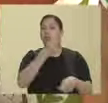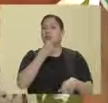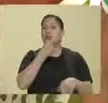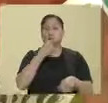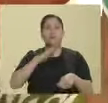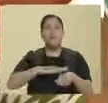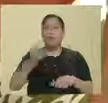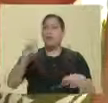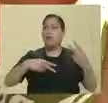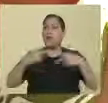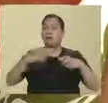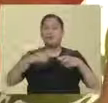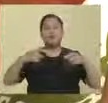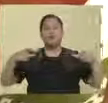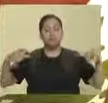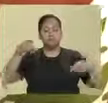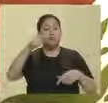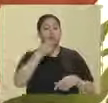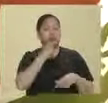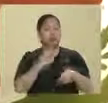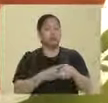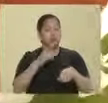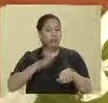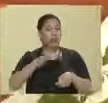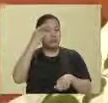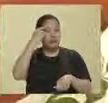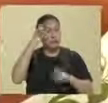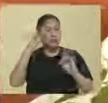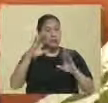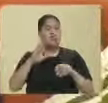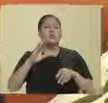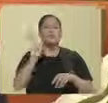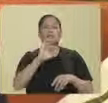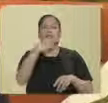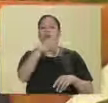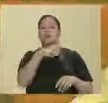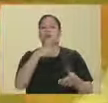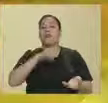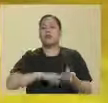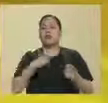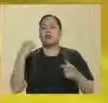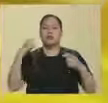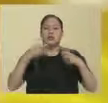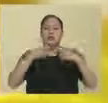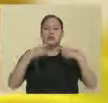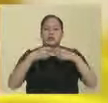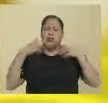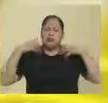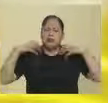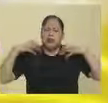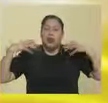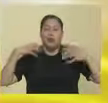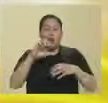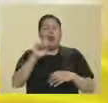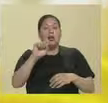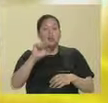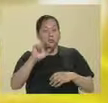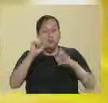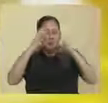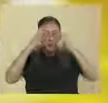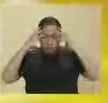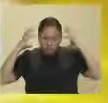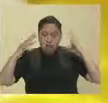esto, yo creo que sí lo podemos achacar un poco al estrés. Qué duro. Ahora los niños están